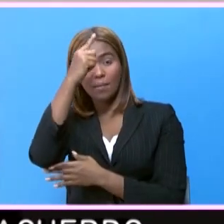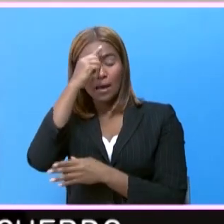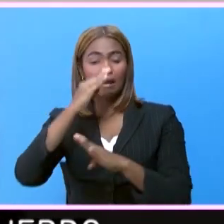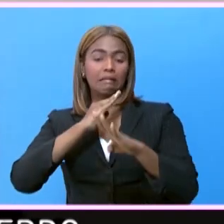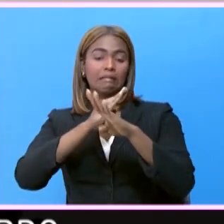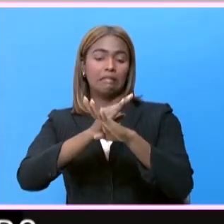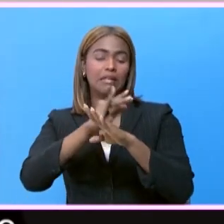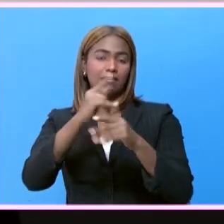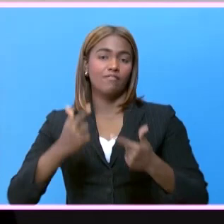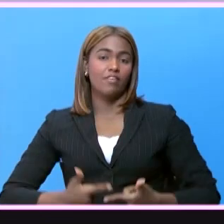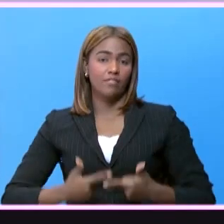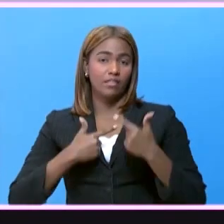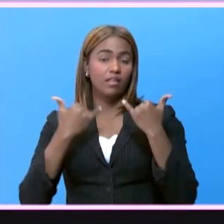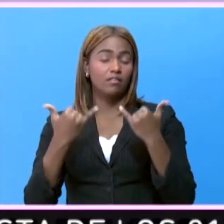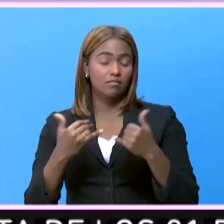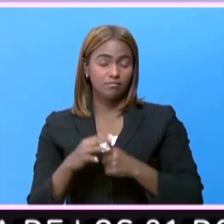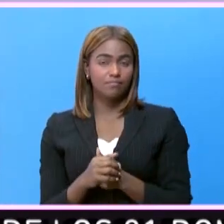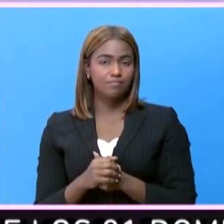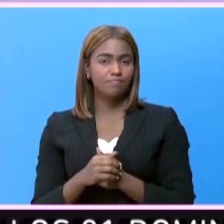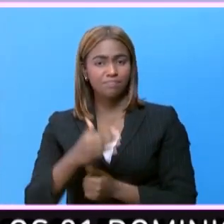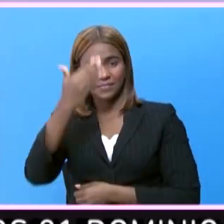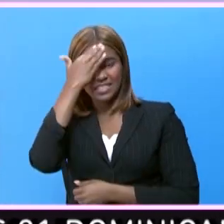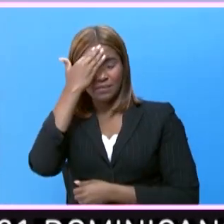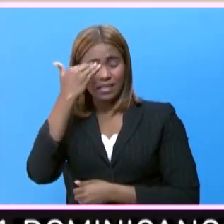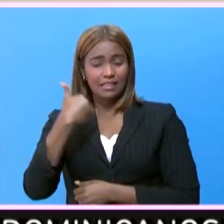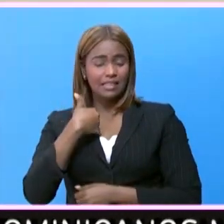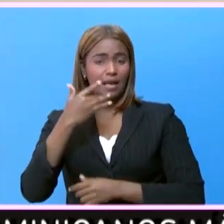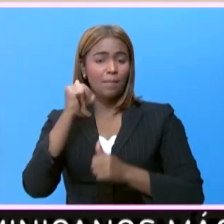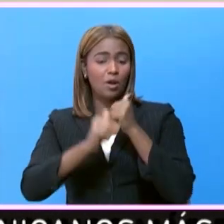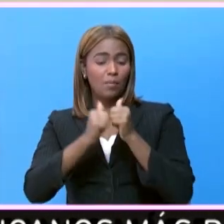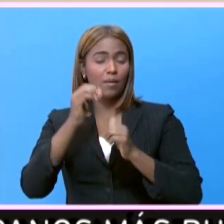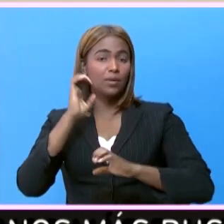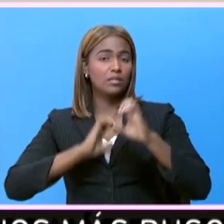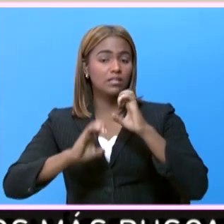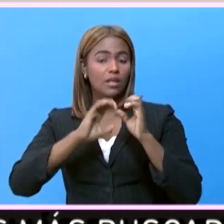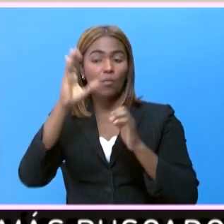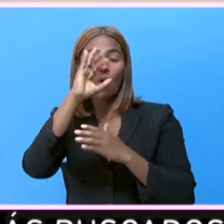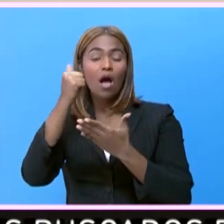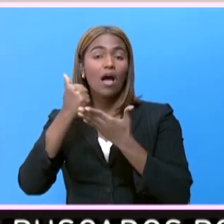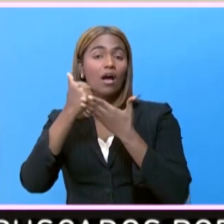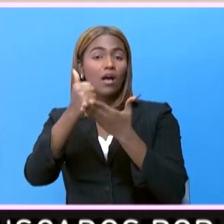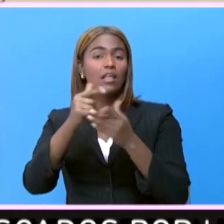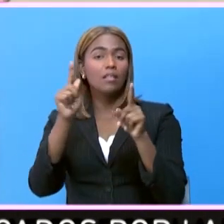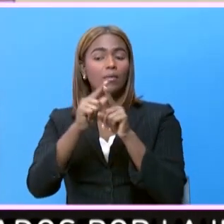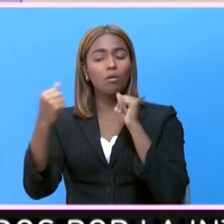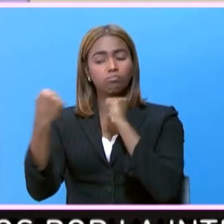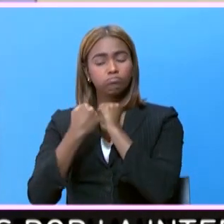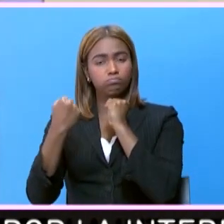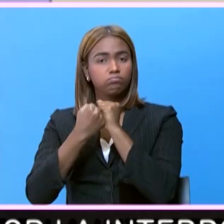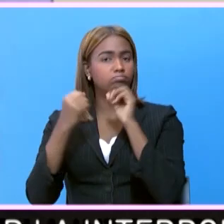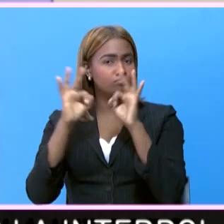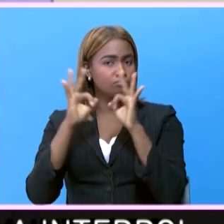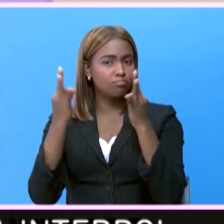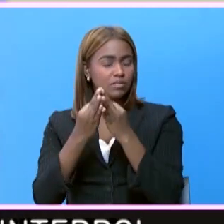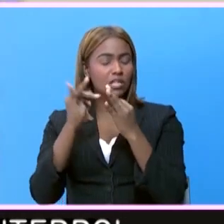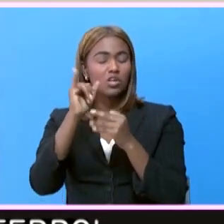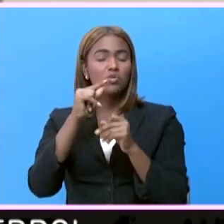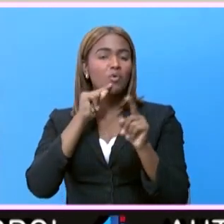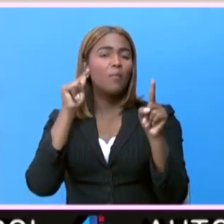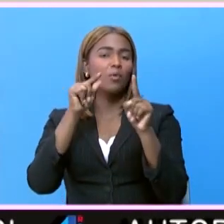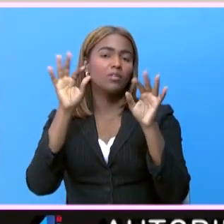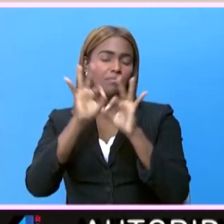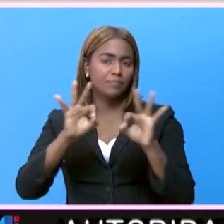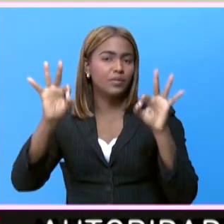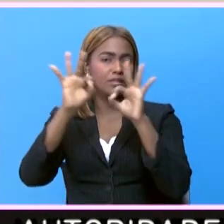esa realidad que se tiene. Reconocer que hay un problema emocional, buscar ayuda y contar con el apoyo de la familia son puntos